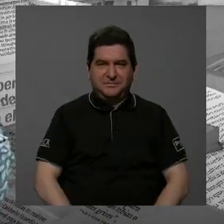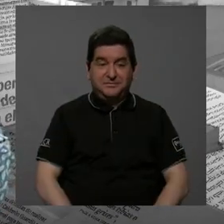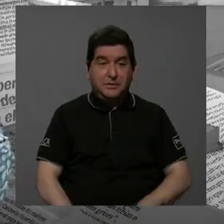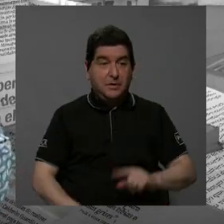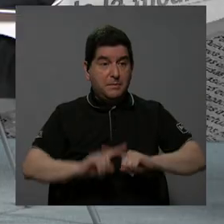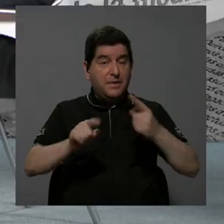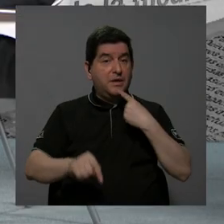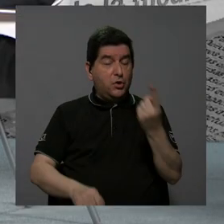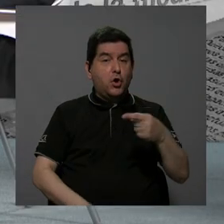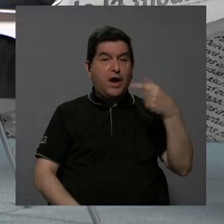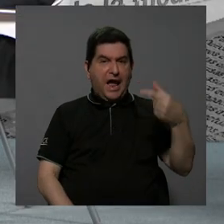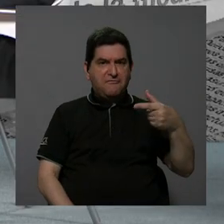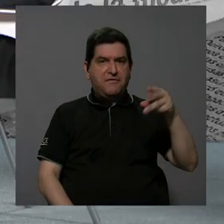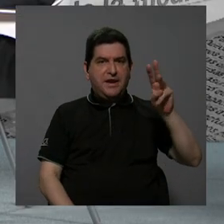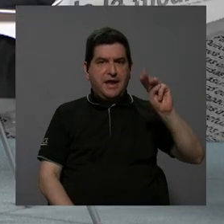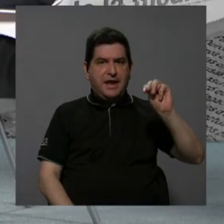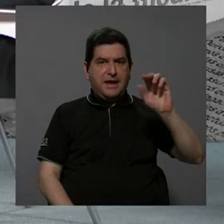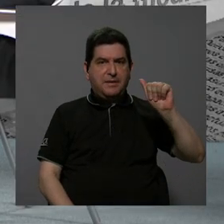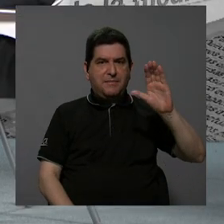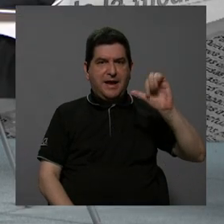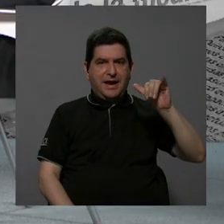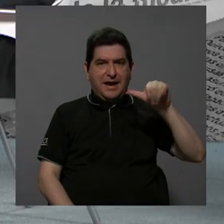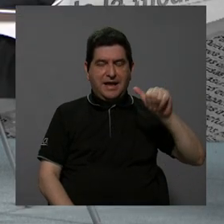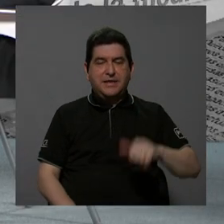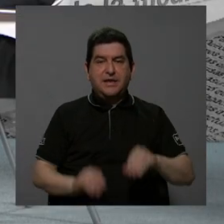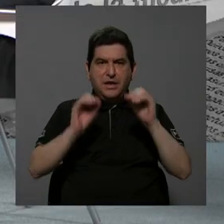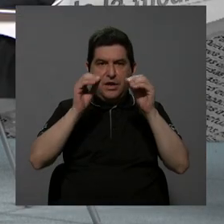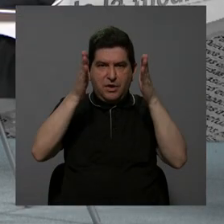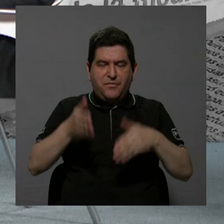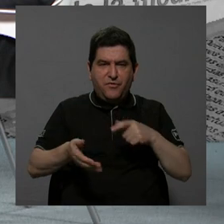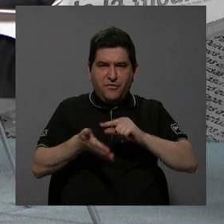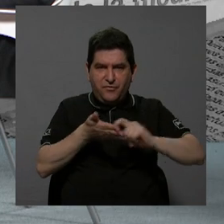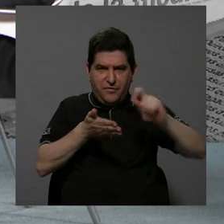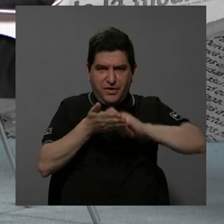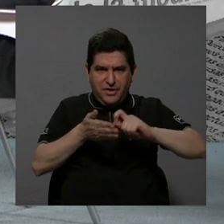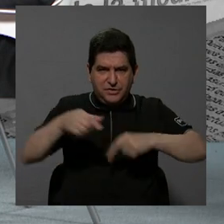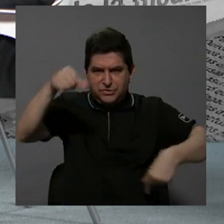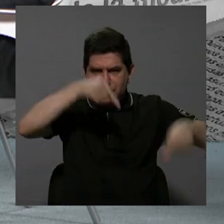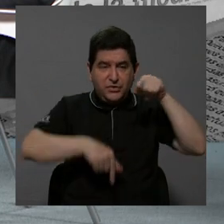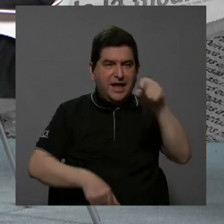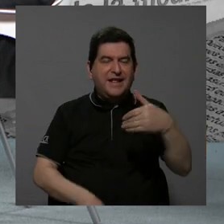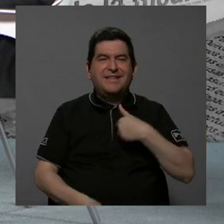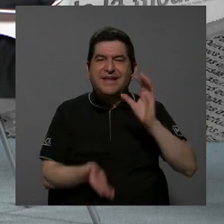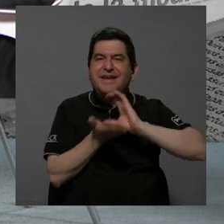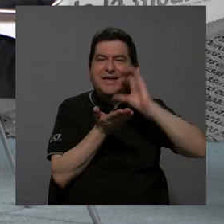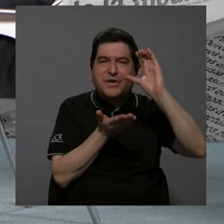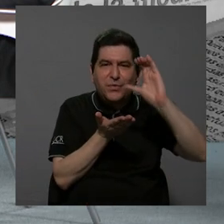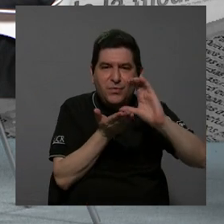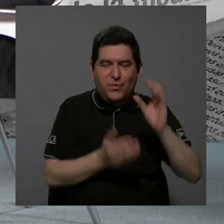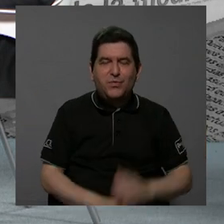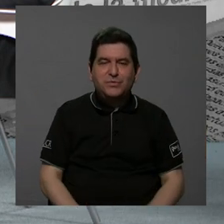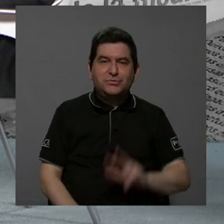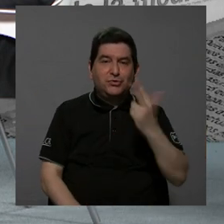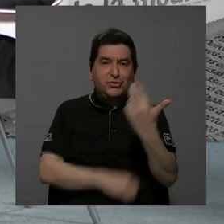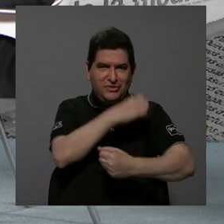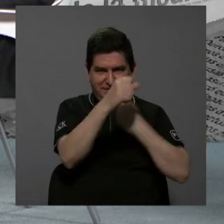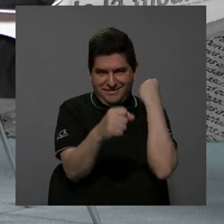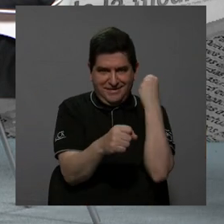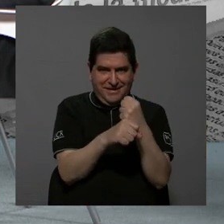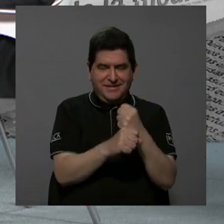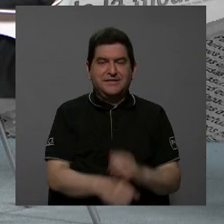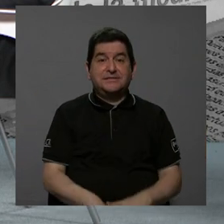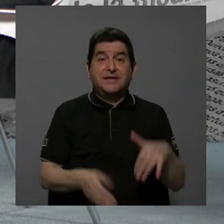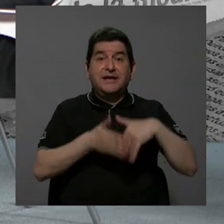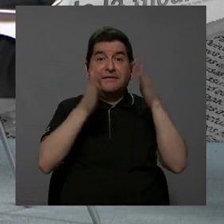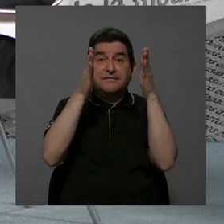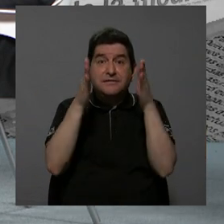dijera don Gabriel Macaya como profesor de la Escuela de Química y que dice que él da un curso de tercer año y que